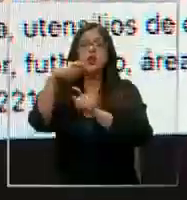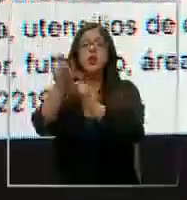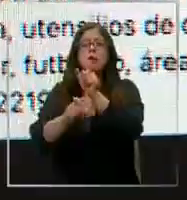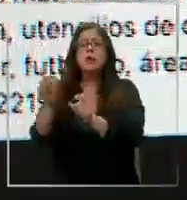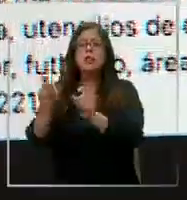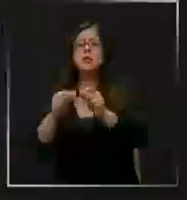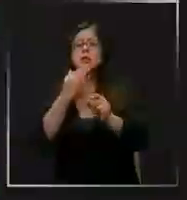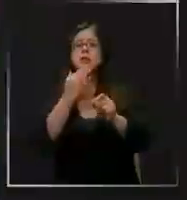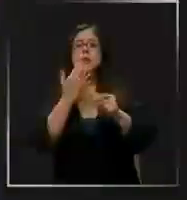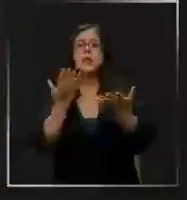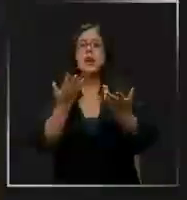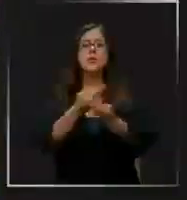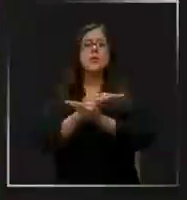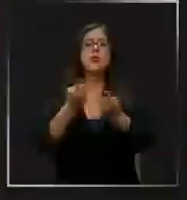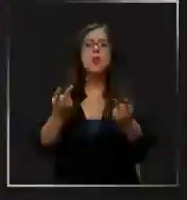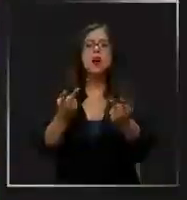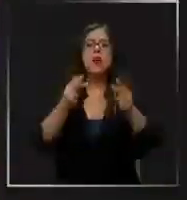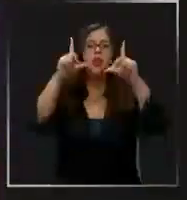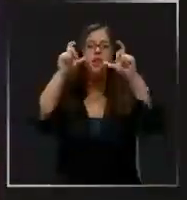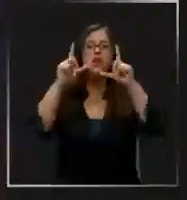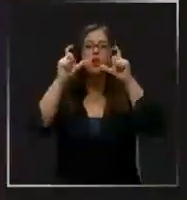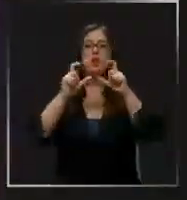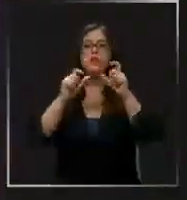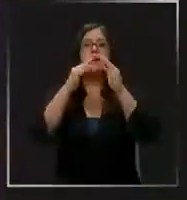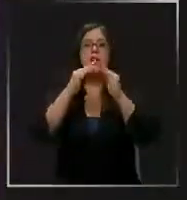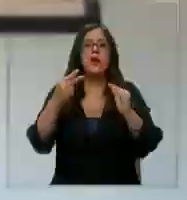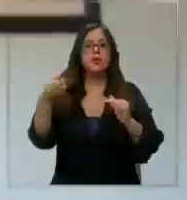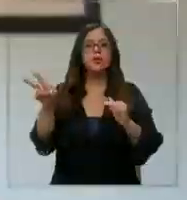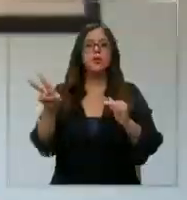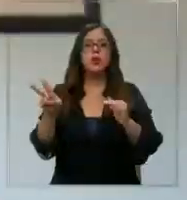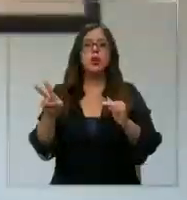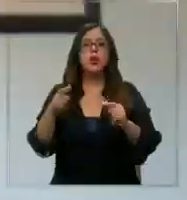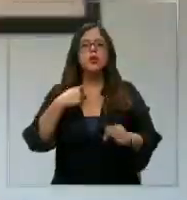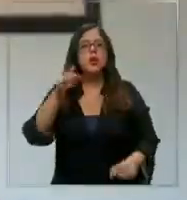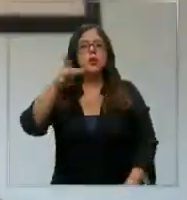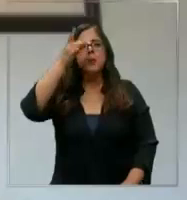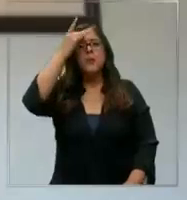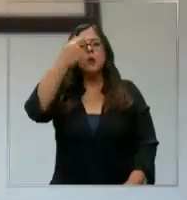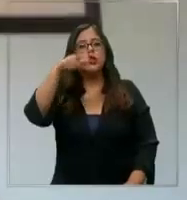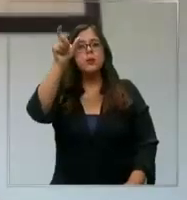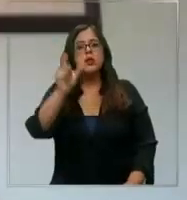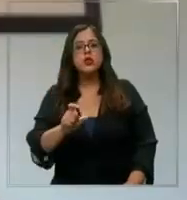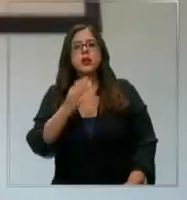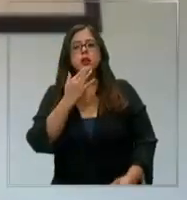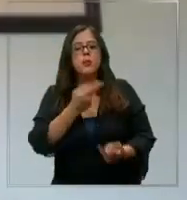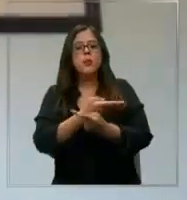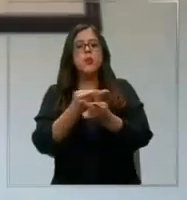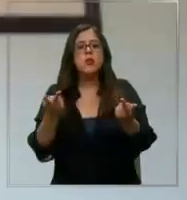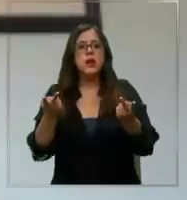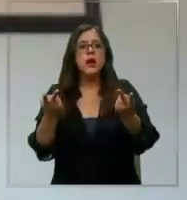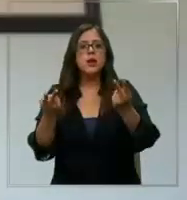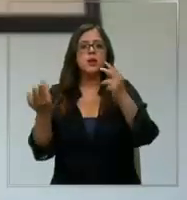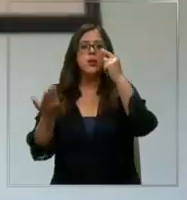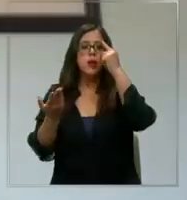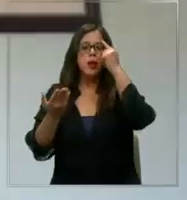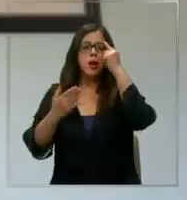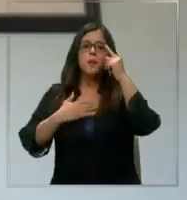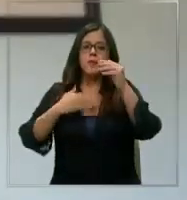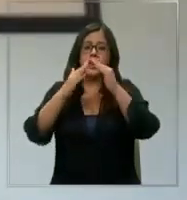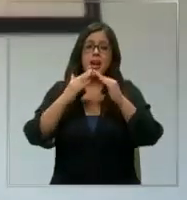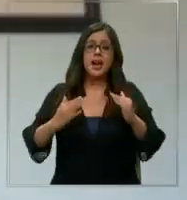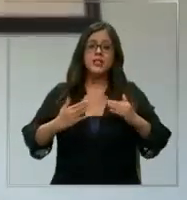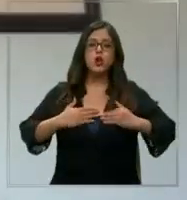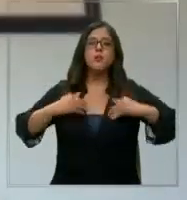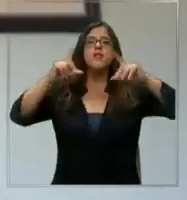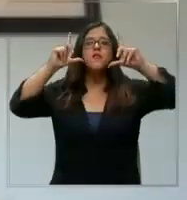personas también habían publicado fotos de su vivienda. Me di cuenta que otra persona estaba publicando mi casa con